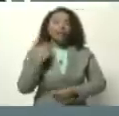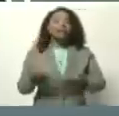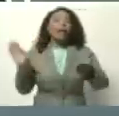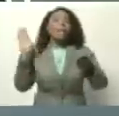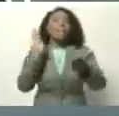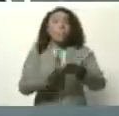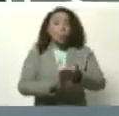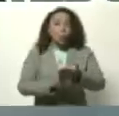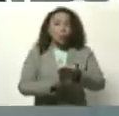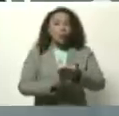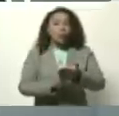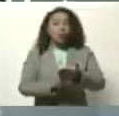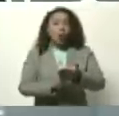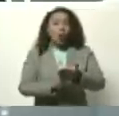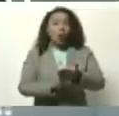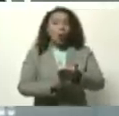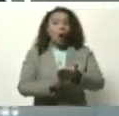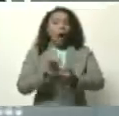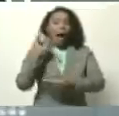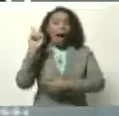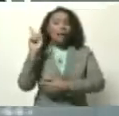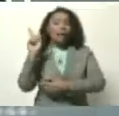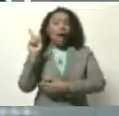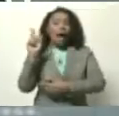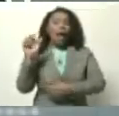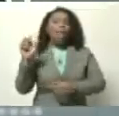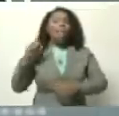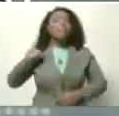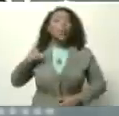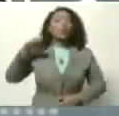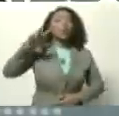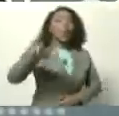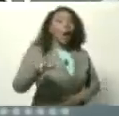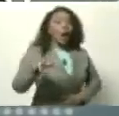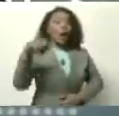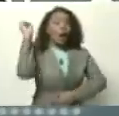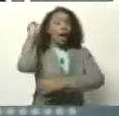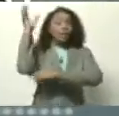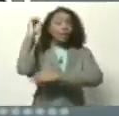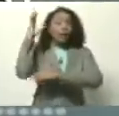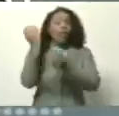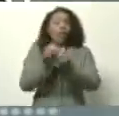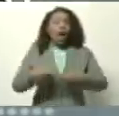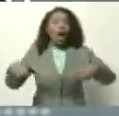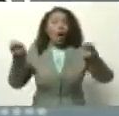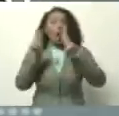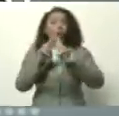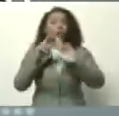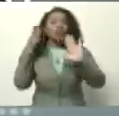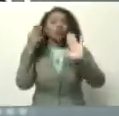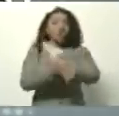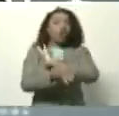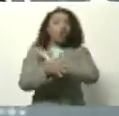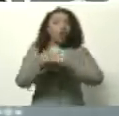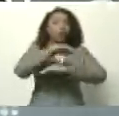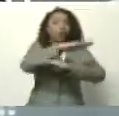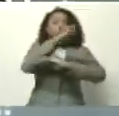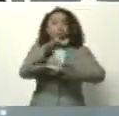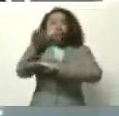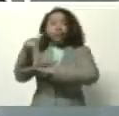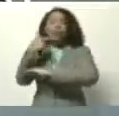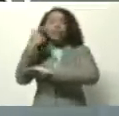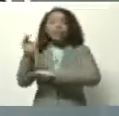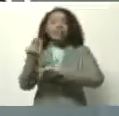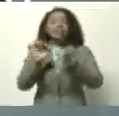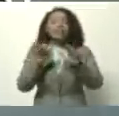se instaló en la ciudad de Lisboa, en Portugal, la Asamblea de las Naciones Unidas sobre los océanos, y decía su